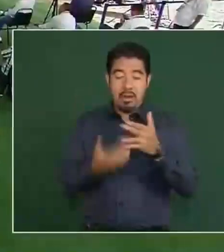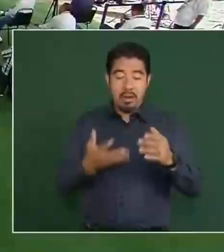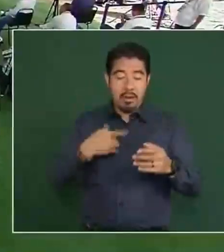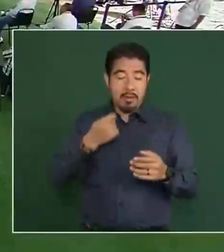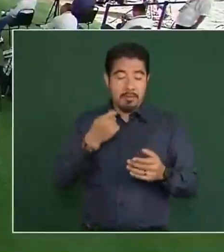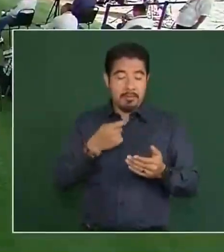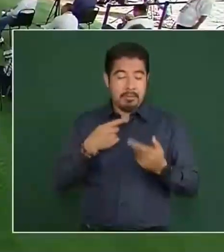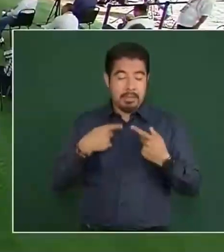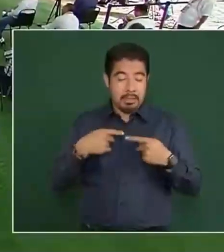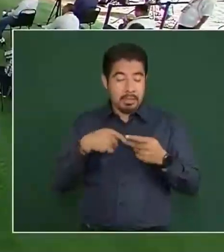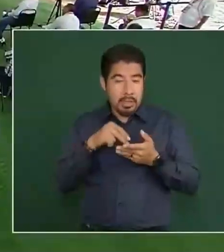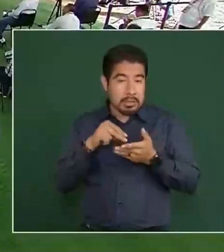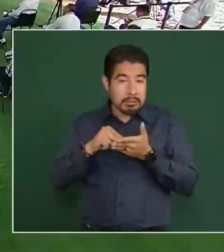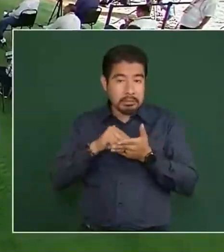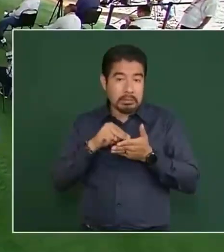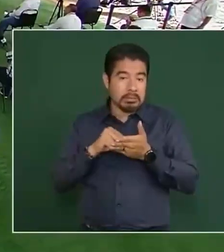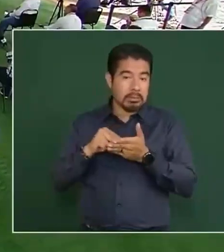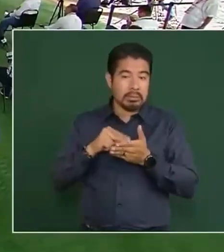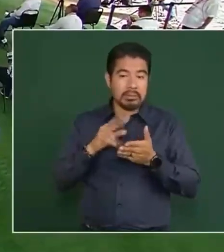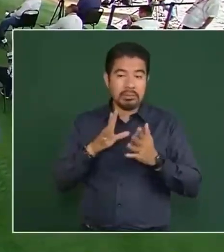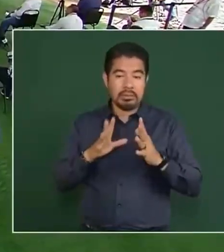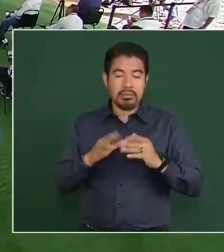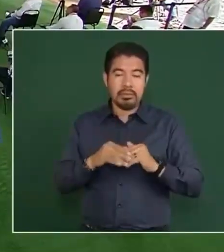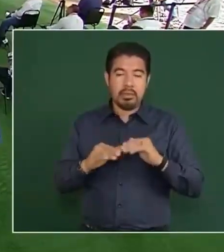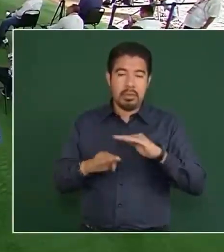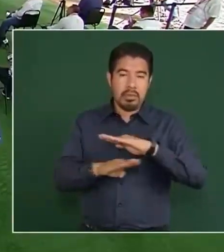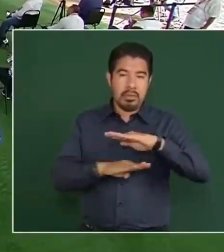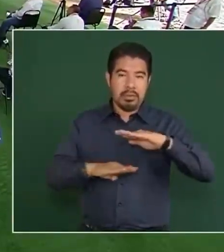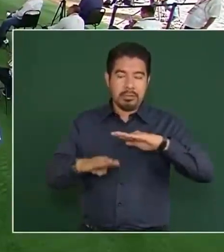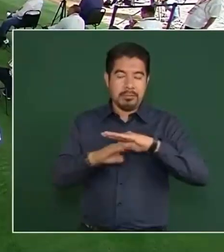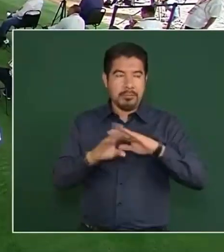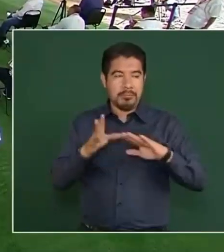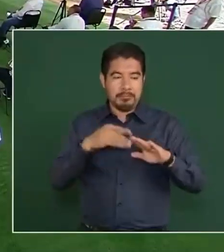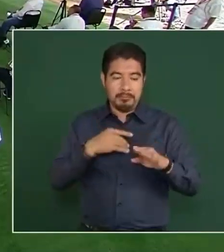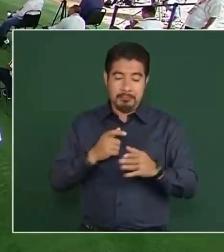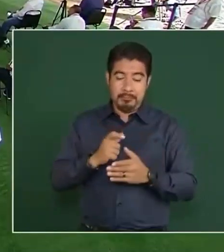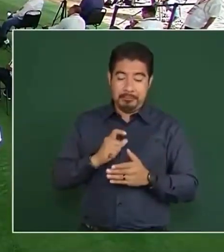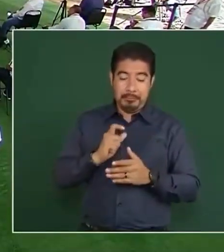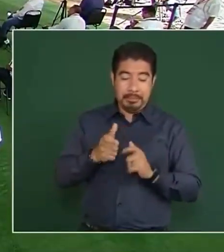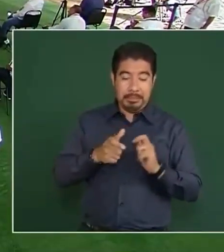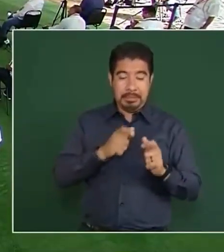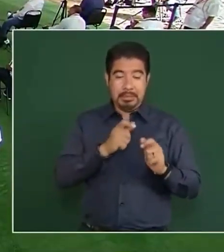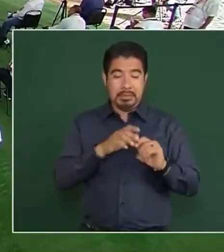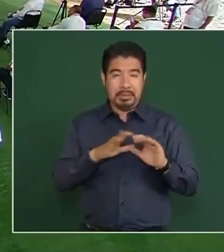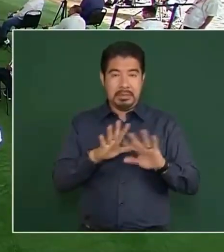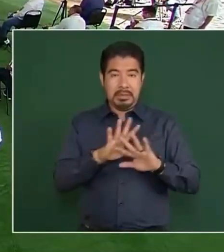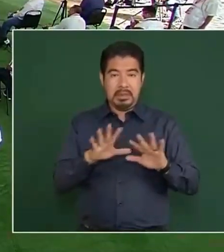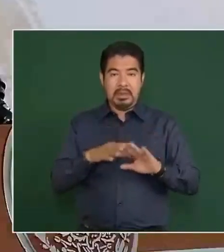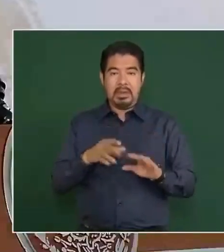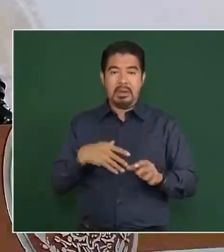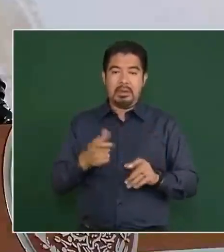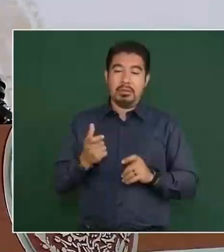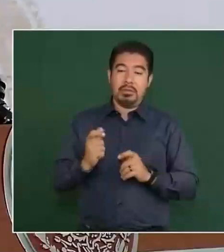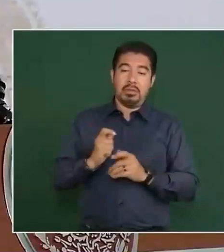pues aparte de que ya no reciben lo que se les daba,